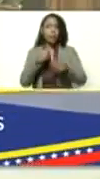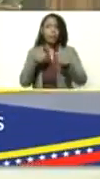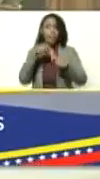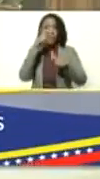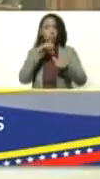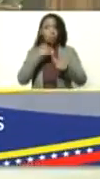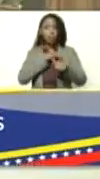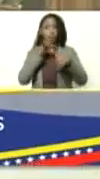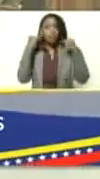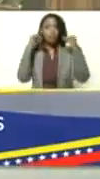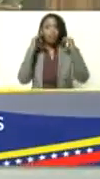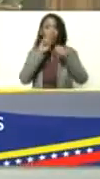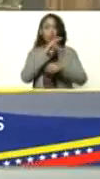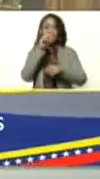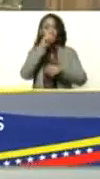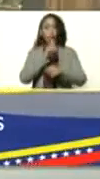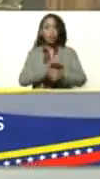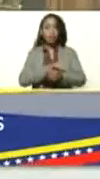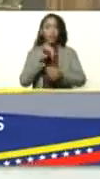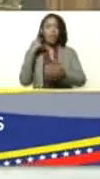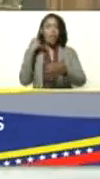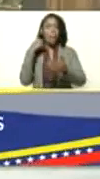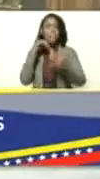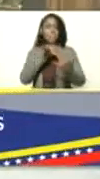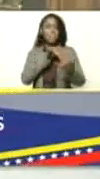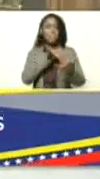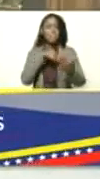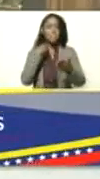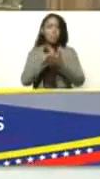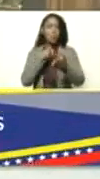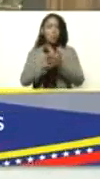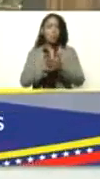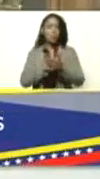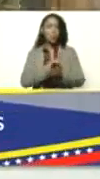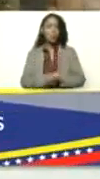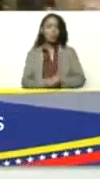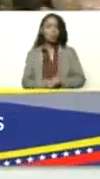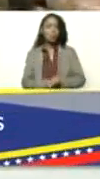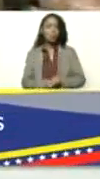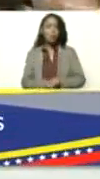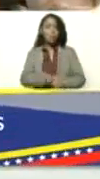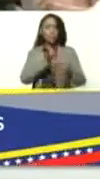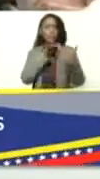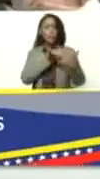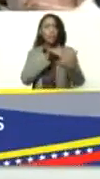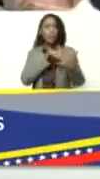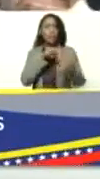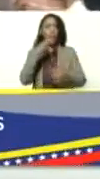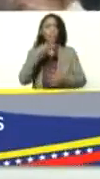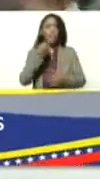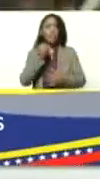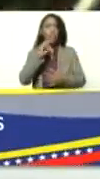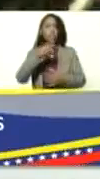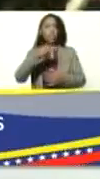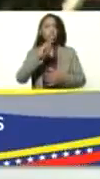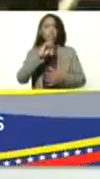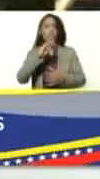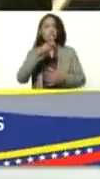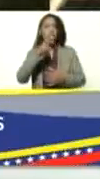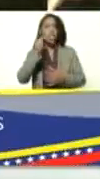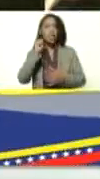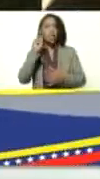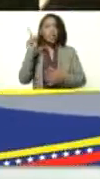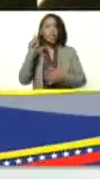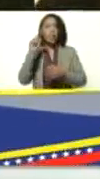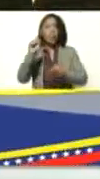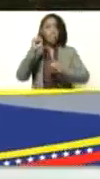vamos a celebrar los 200 años de la batalla de Bomboná de la batalla de Pichincha y de la llegada